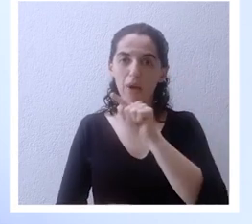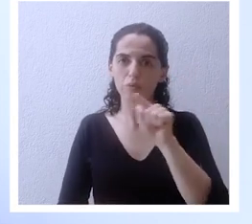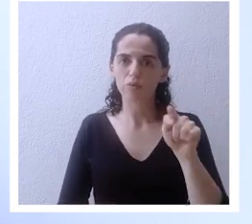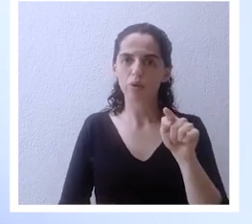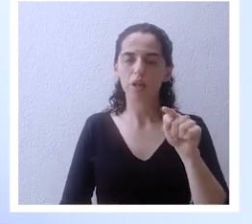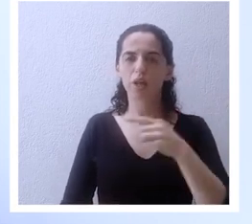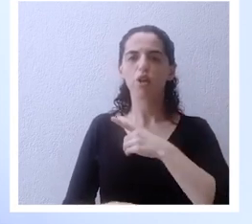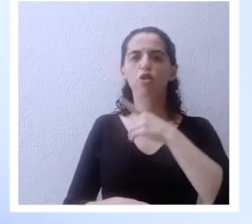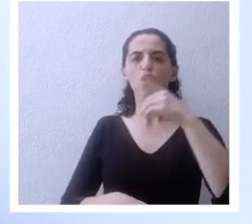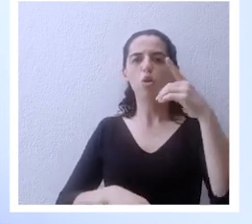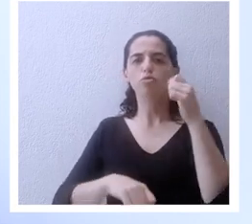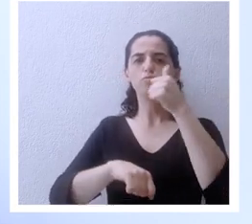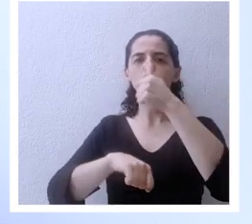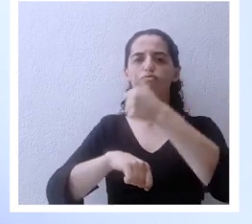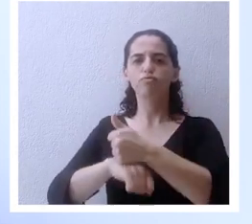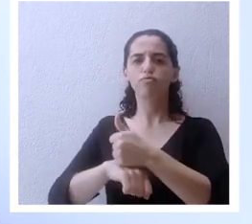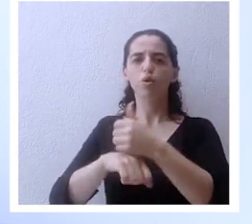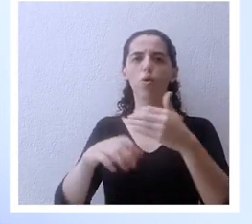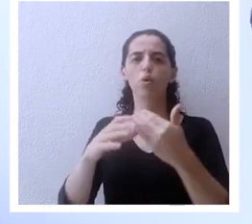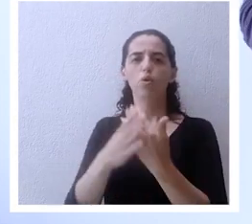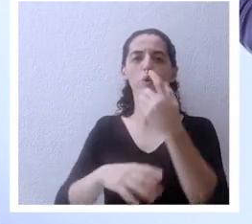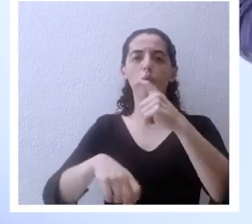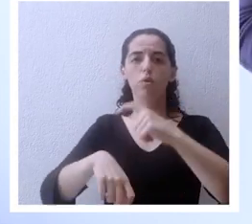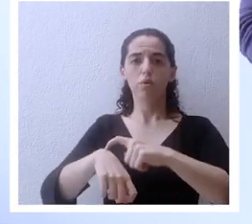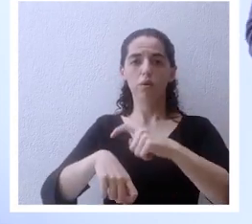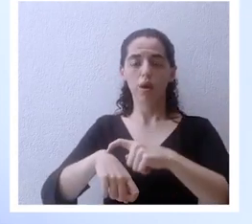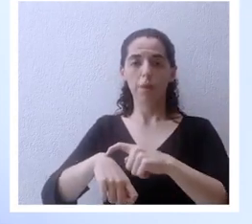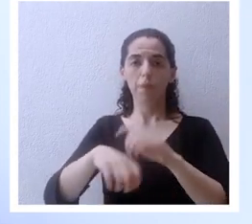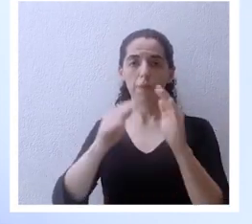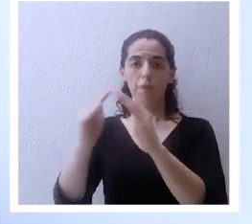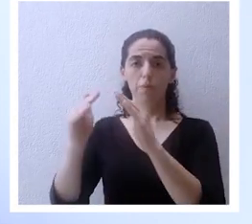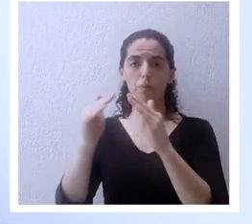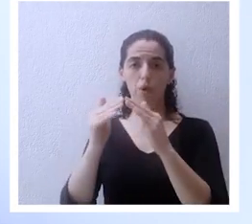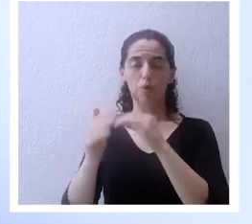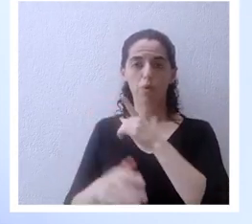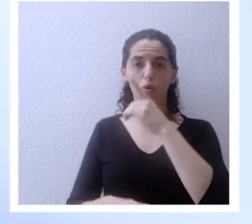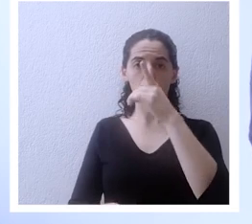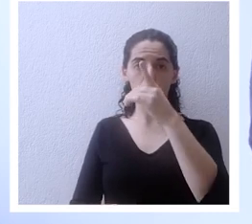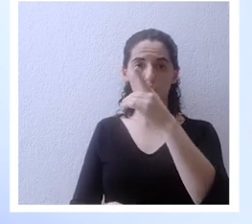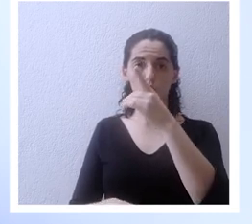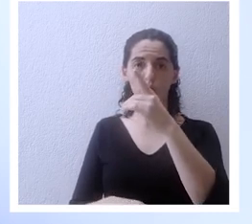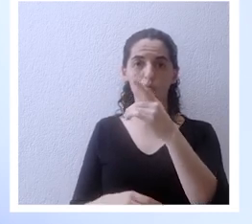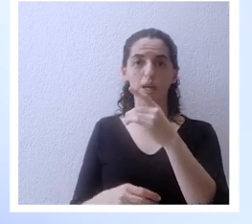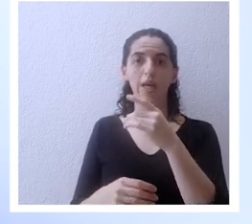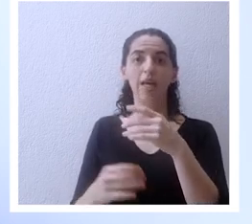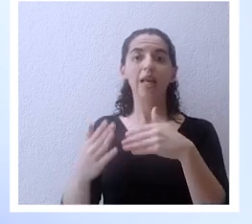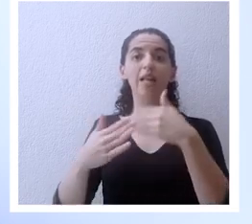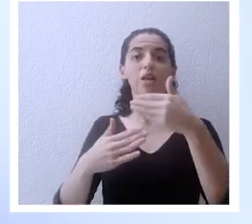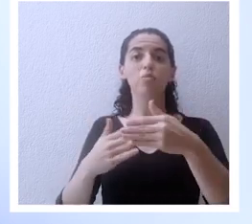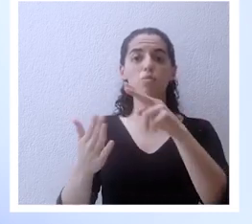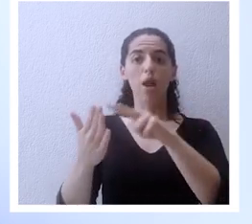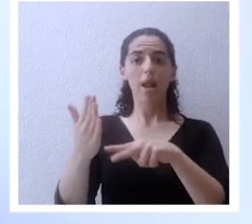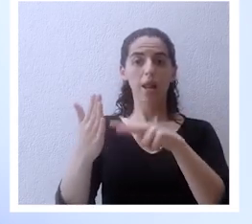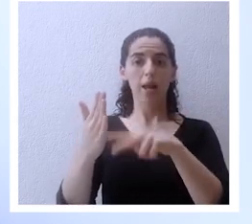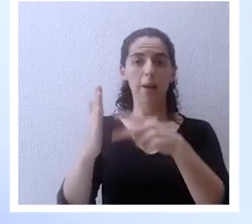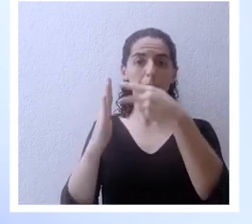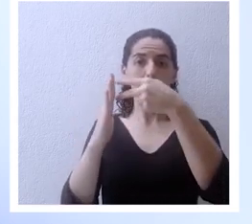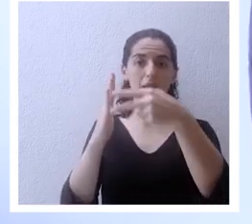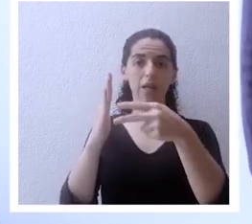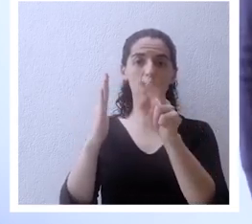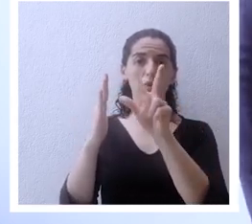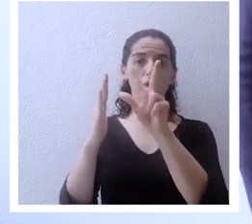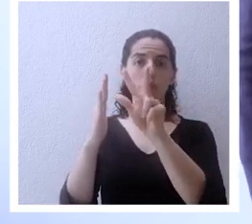Dios está marcando un nuevo tiempo para el pueblo de Dios luego si tú lees del versículo 3 al